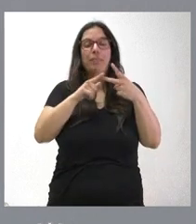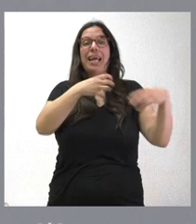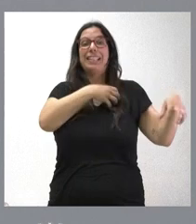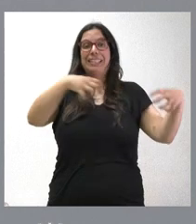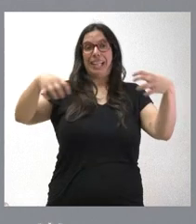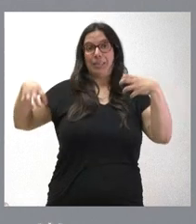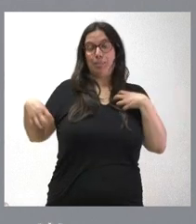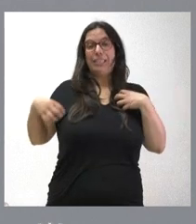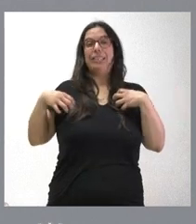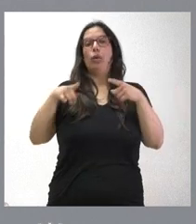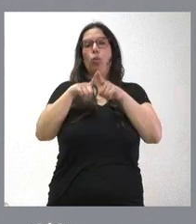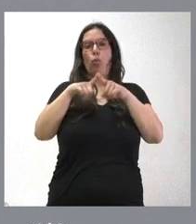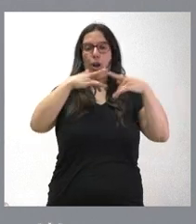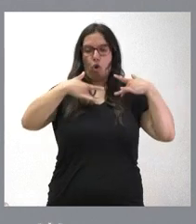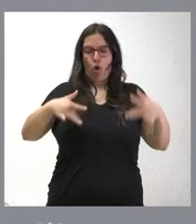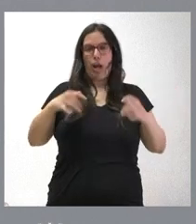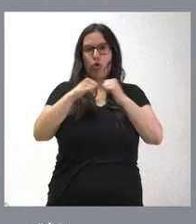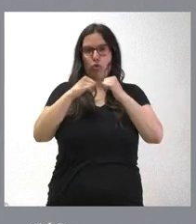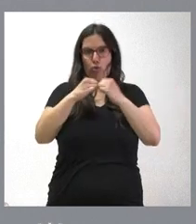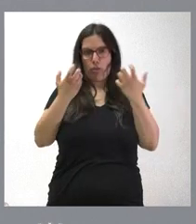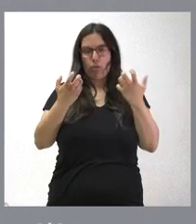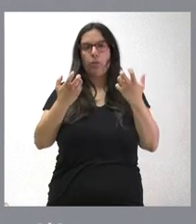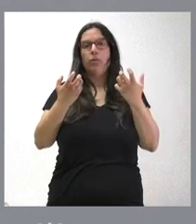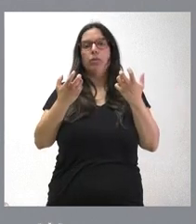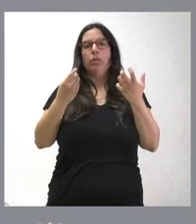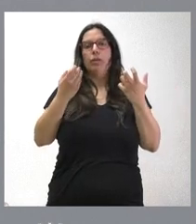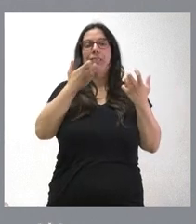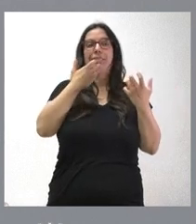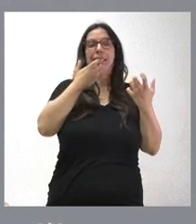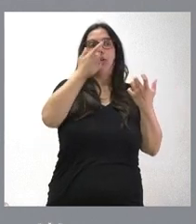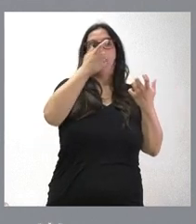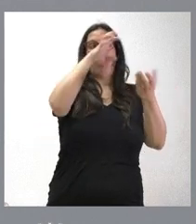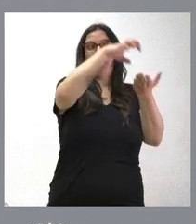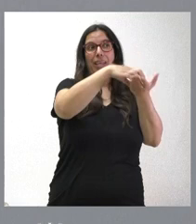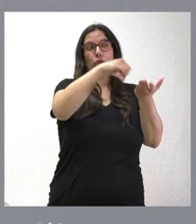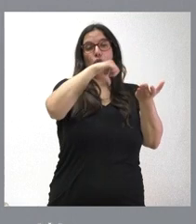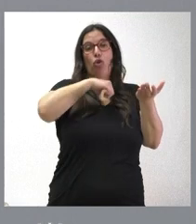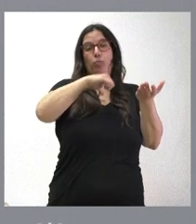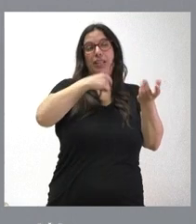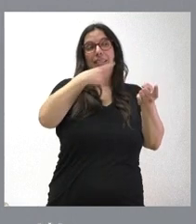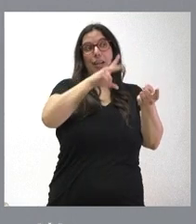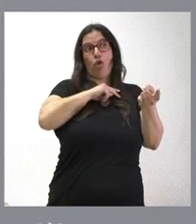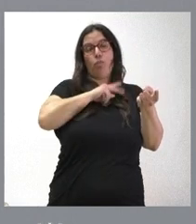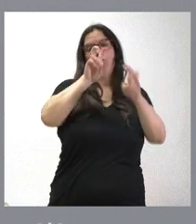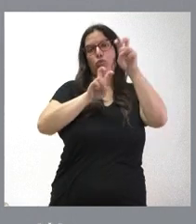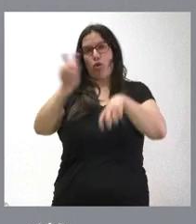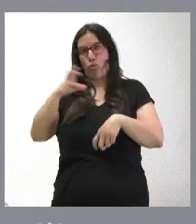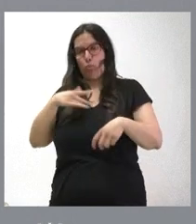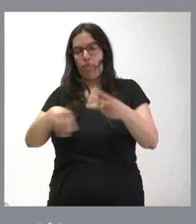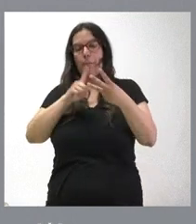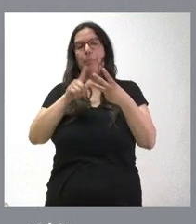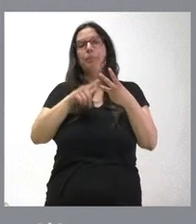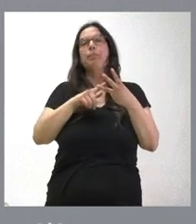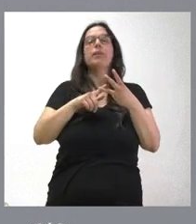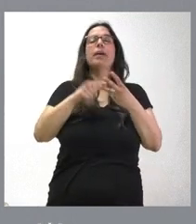sólido destinado por parte desestimado por parte de un centro de trasplante de nuestra comunidad la cirugía de columna